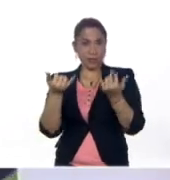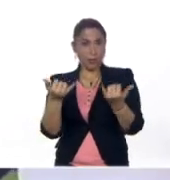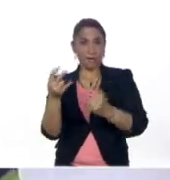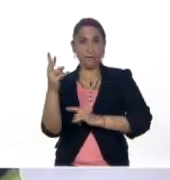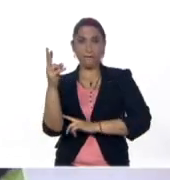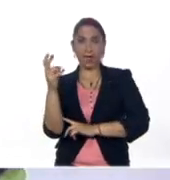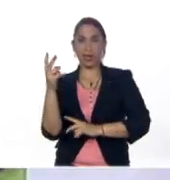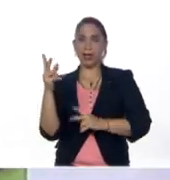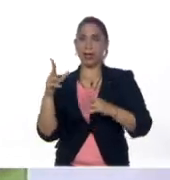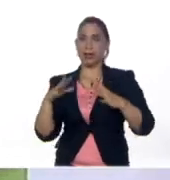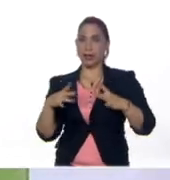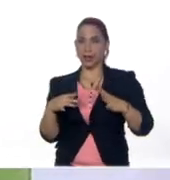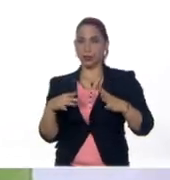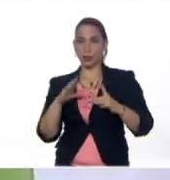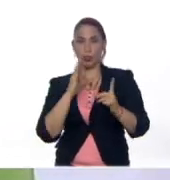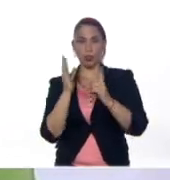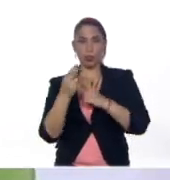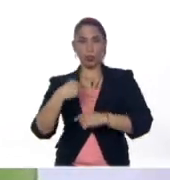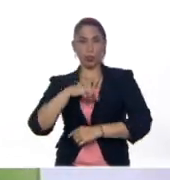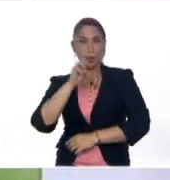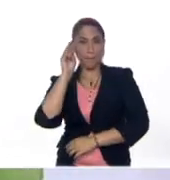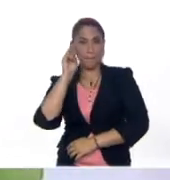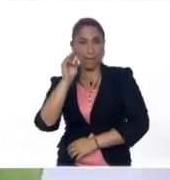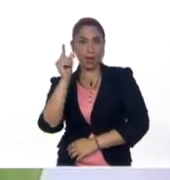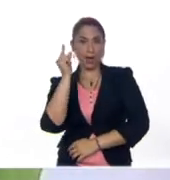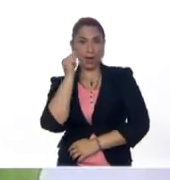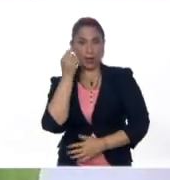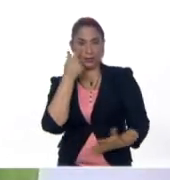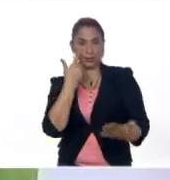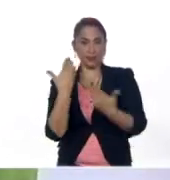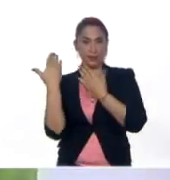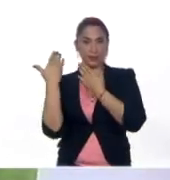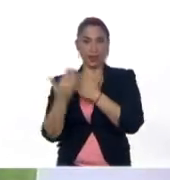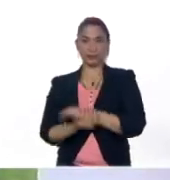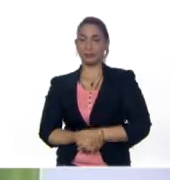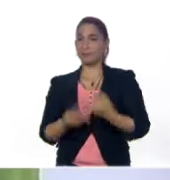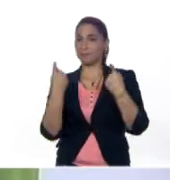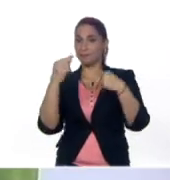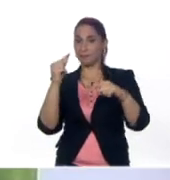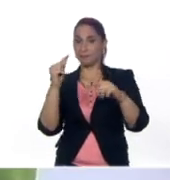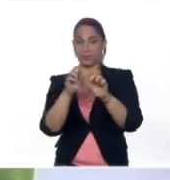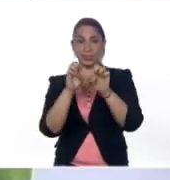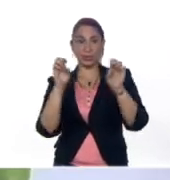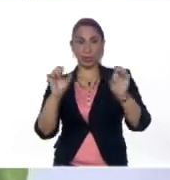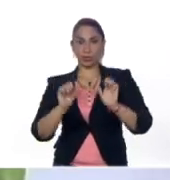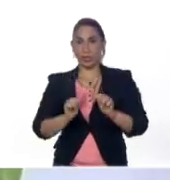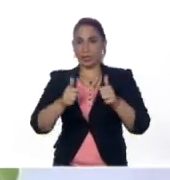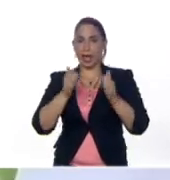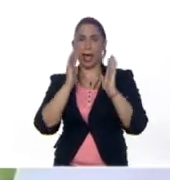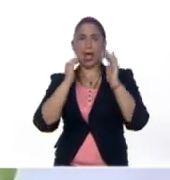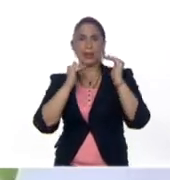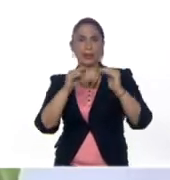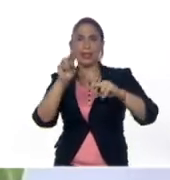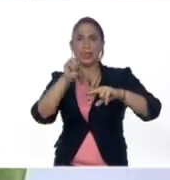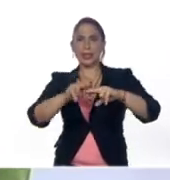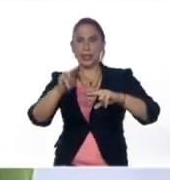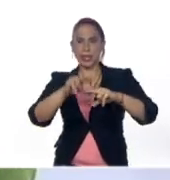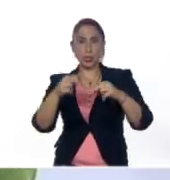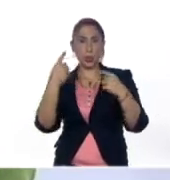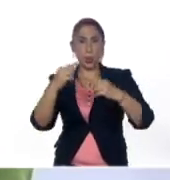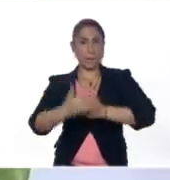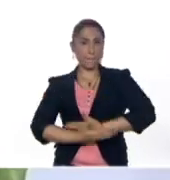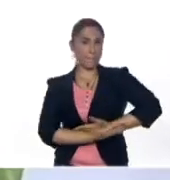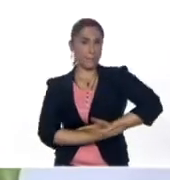viernes de recreación y cultura a nuestra maestra Esther Cabrera en el nivel de educación inicial para atender a los niños en la etapa